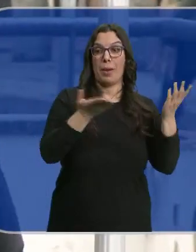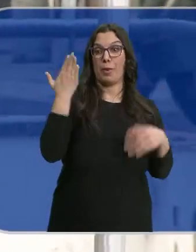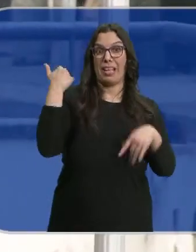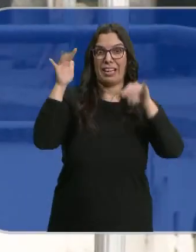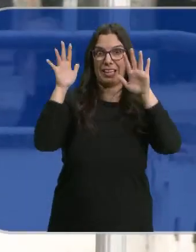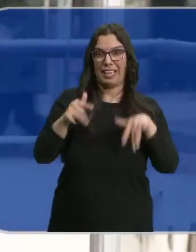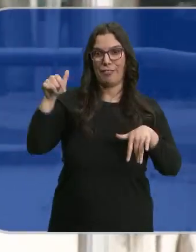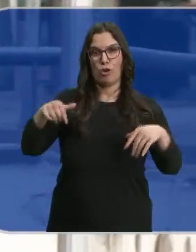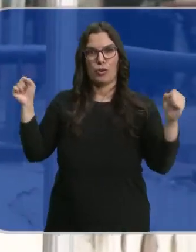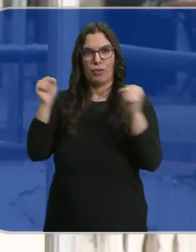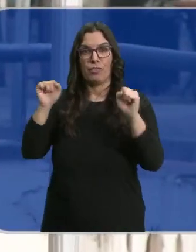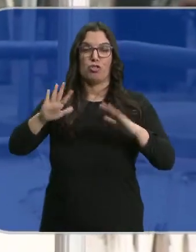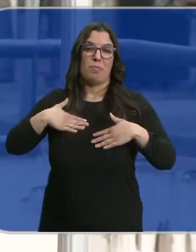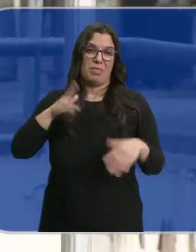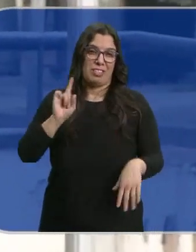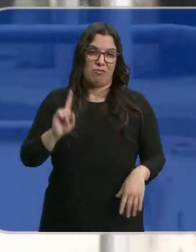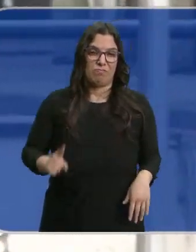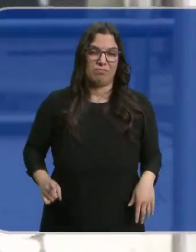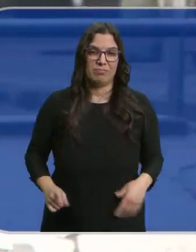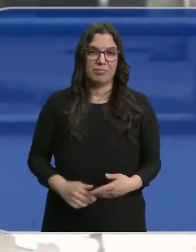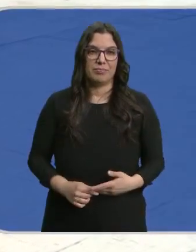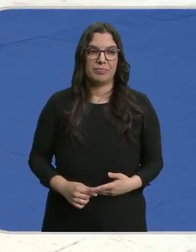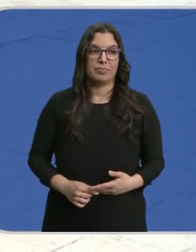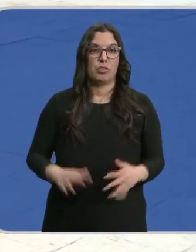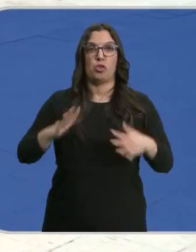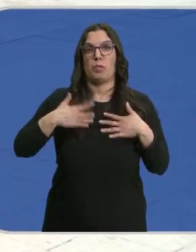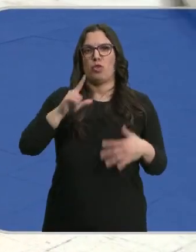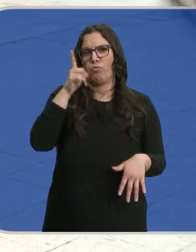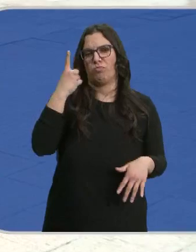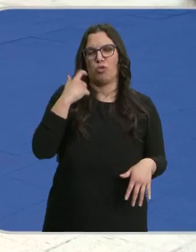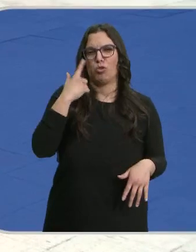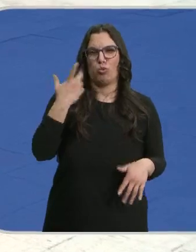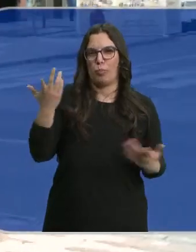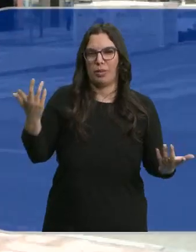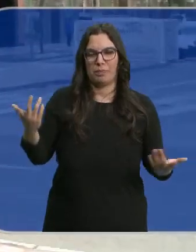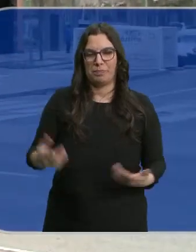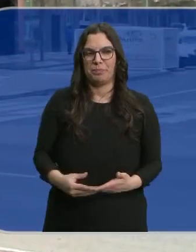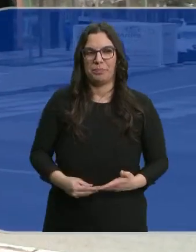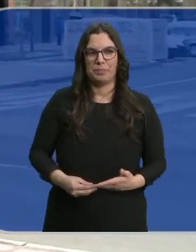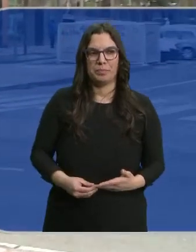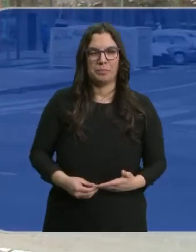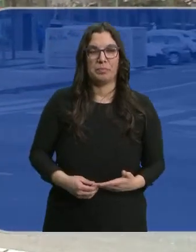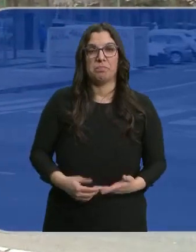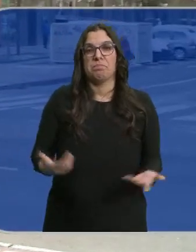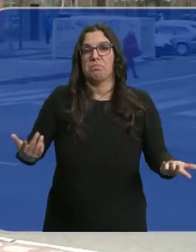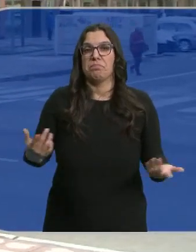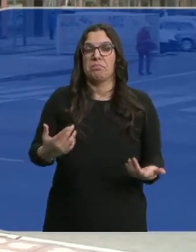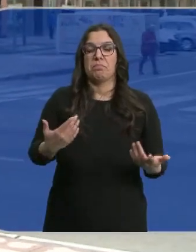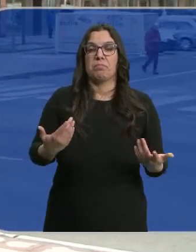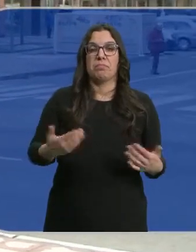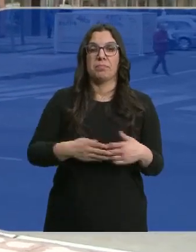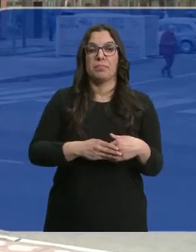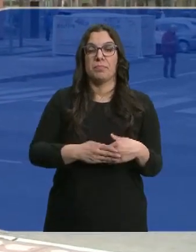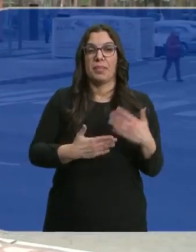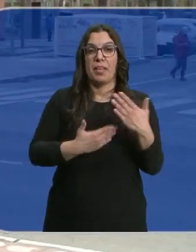de ayer y el frío de hoy no ha sorprendido a los burgaleses. A mí no, porque estoy acostumbrada al frío. Bueno, estos días